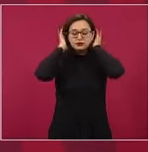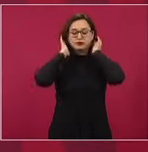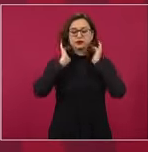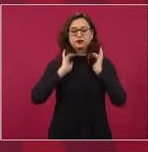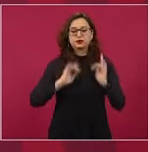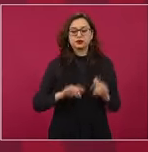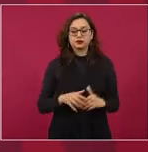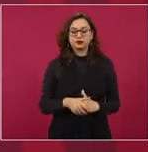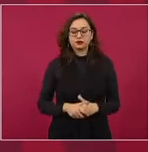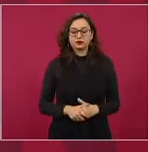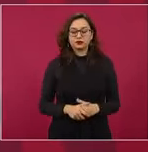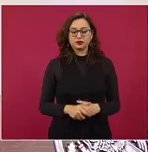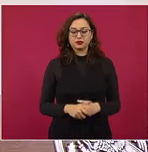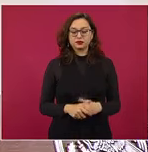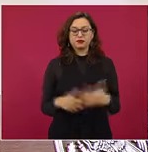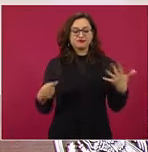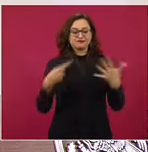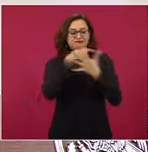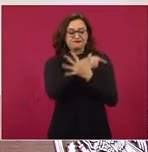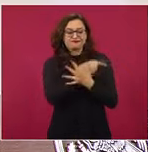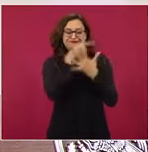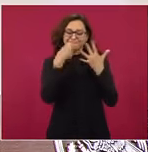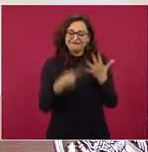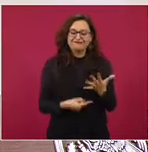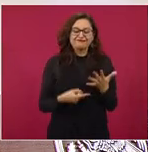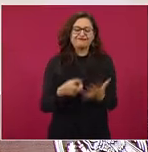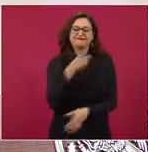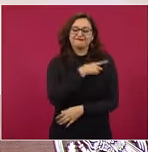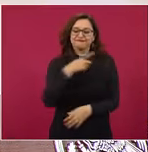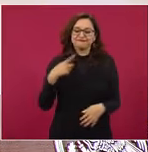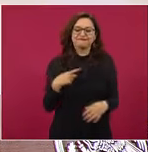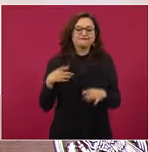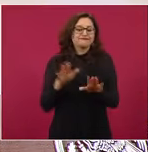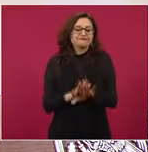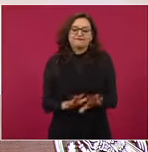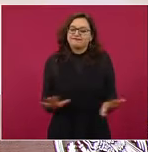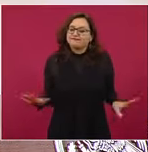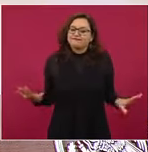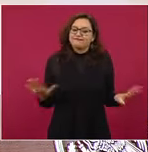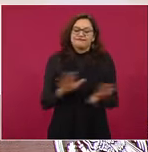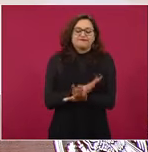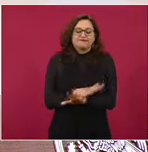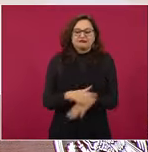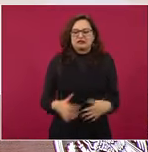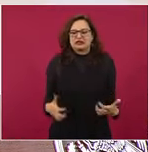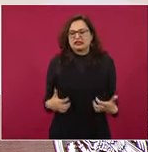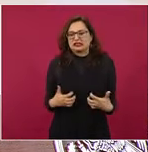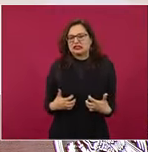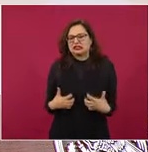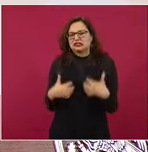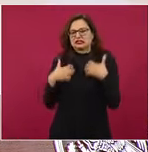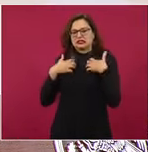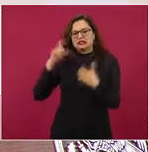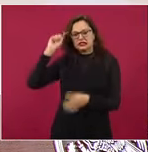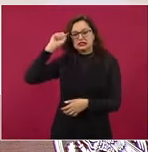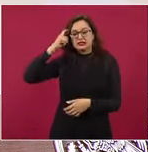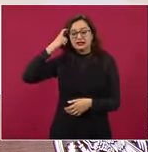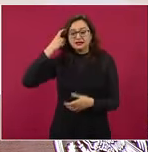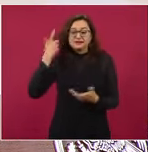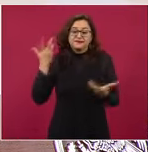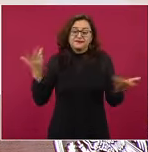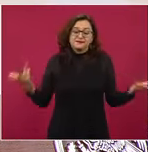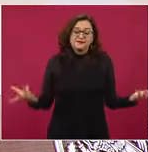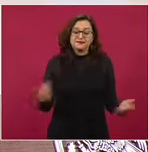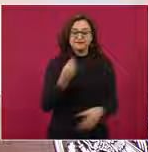es lo que pues tiene que ir cambiando, aunque se enojen y hay que